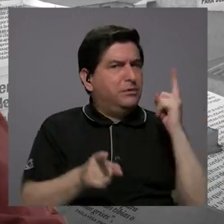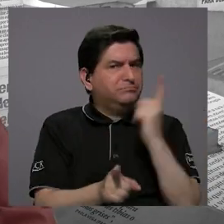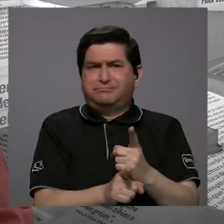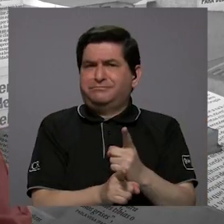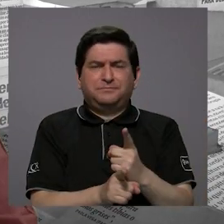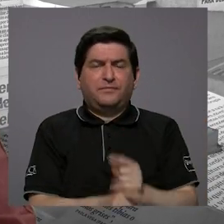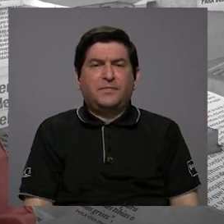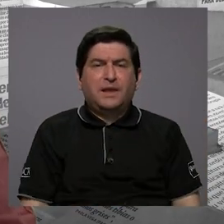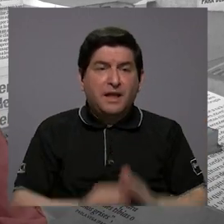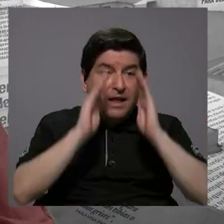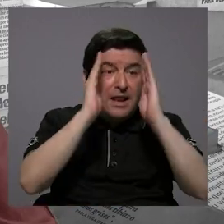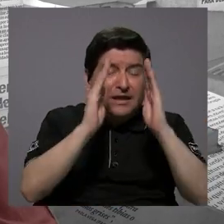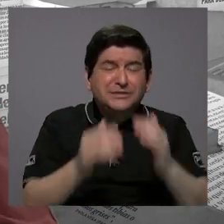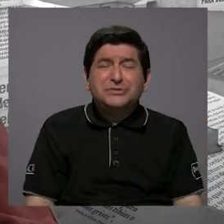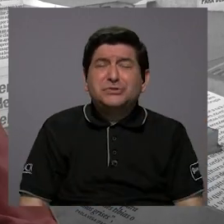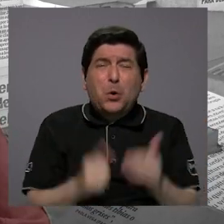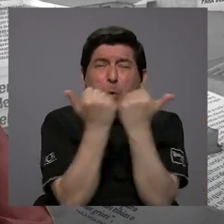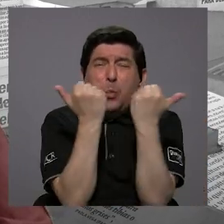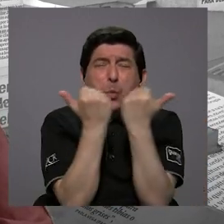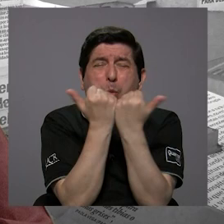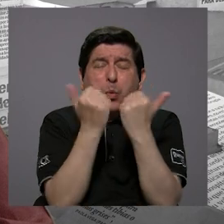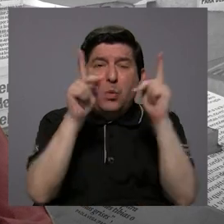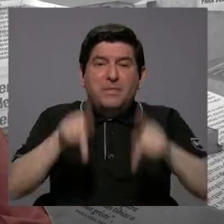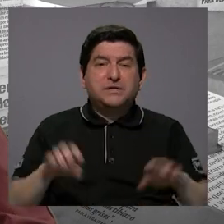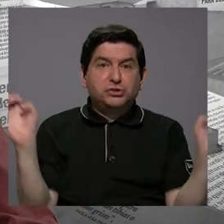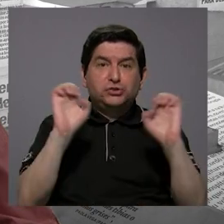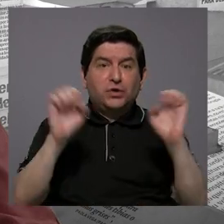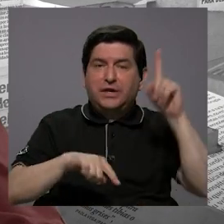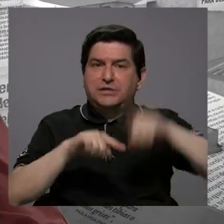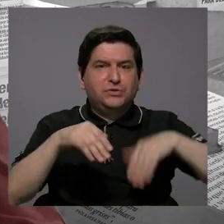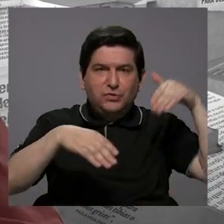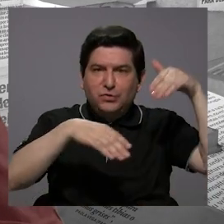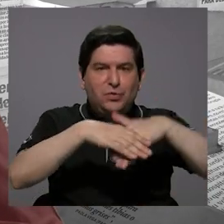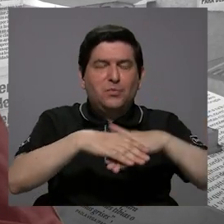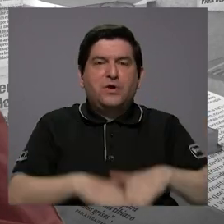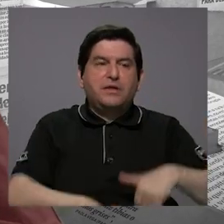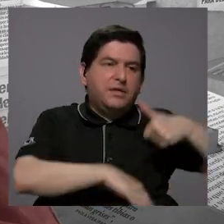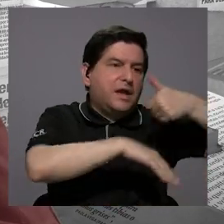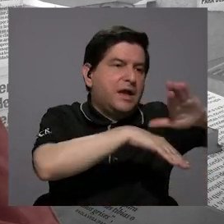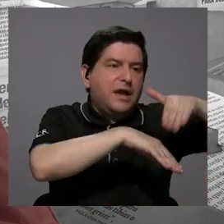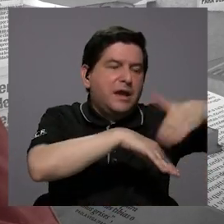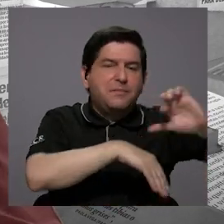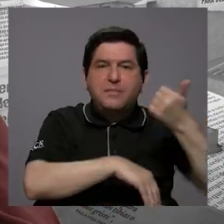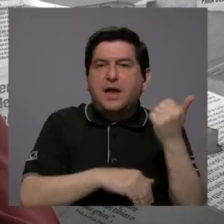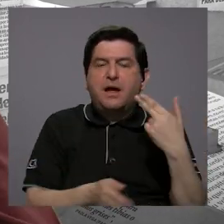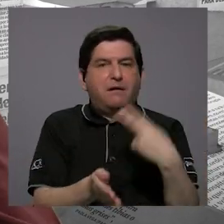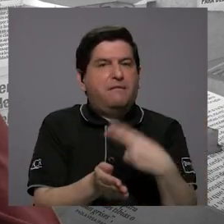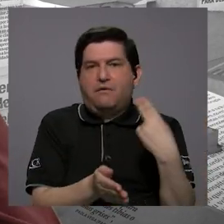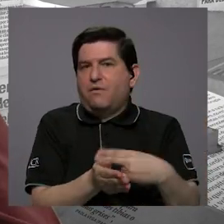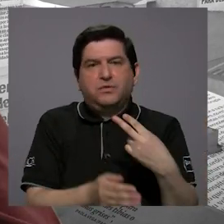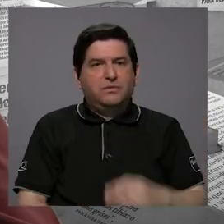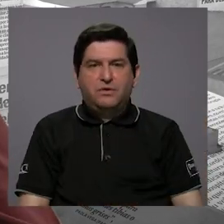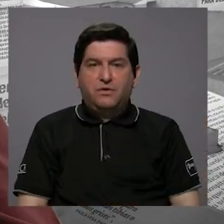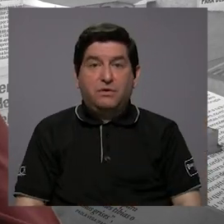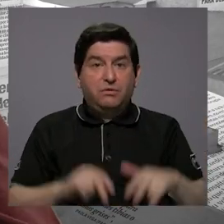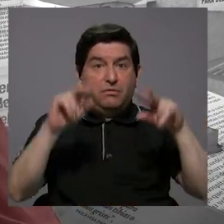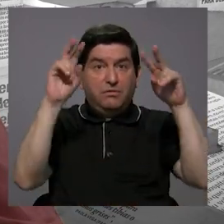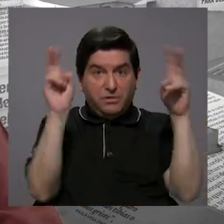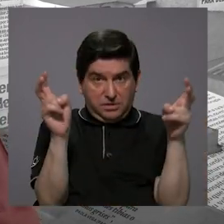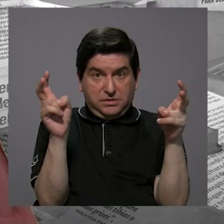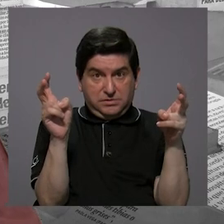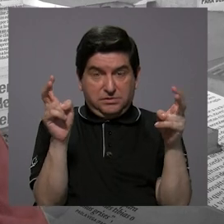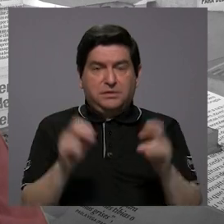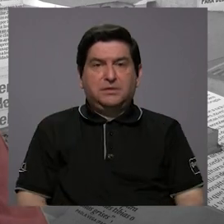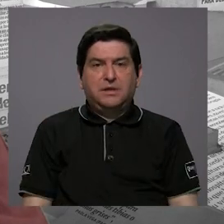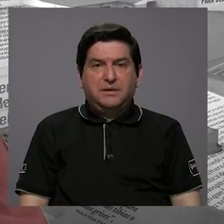que ser, las consultas como están llenas, la gente no cabe en emergencias, tienen que derivarlos a otros hospitales y es un tema que se ha